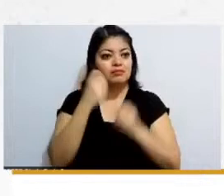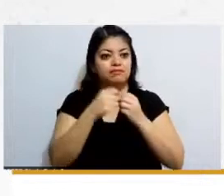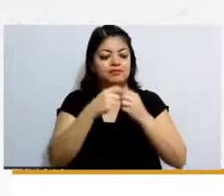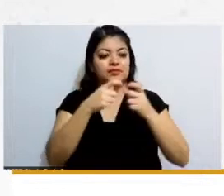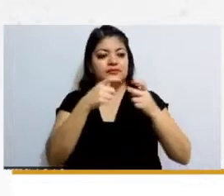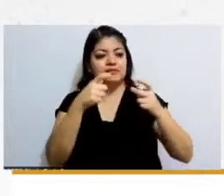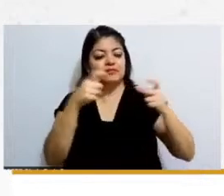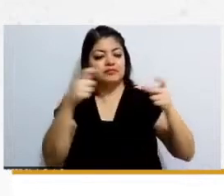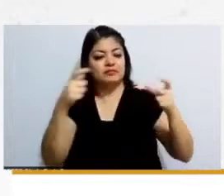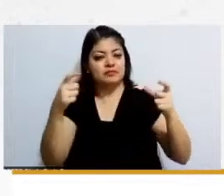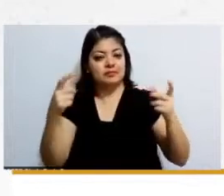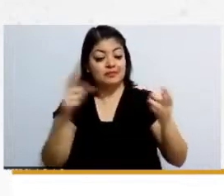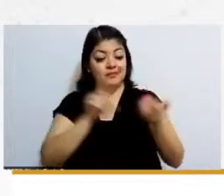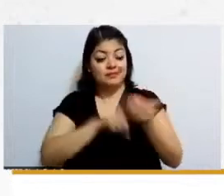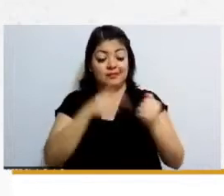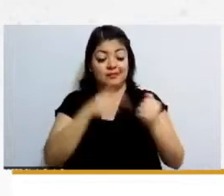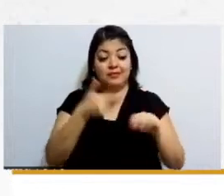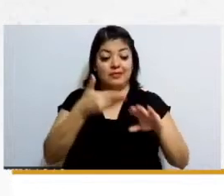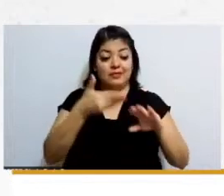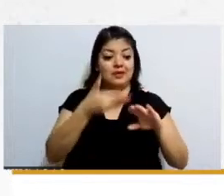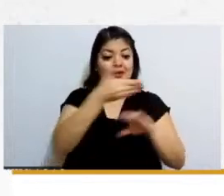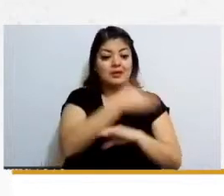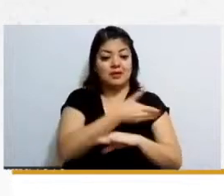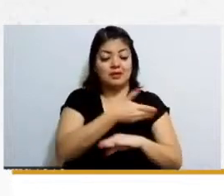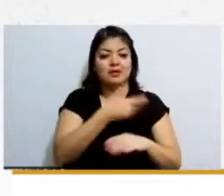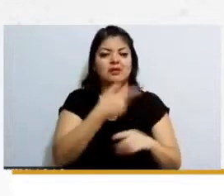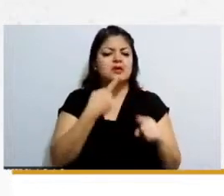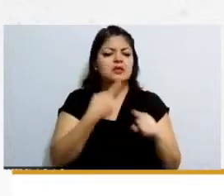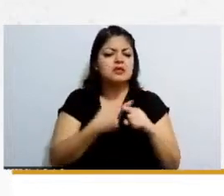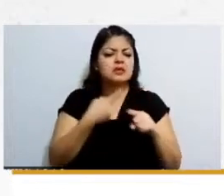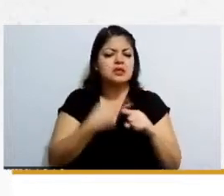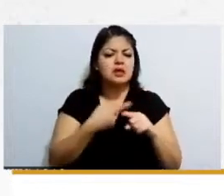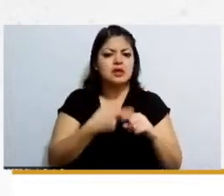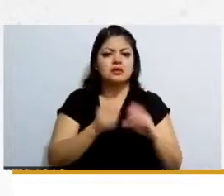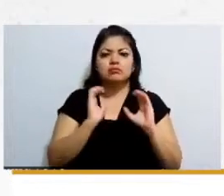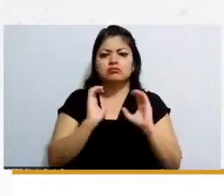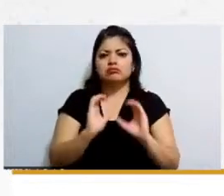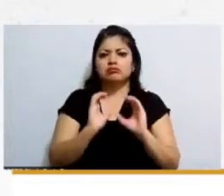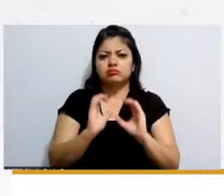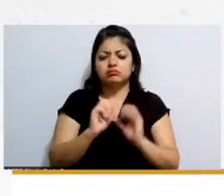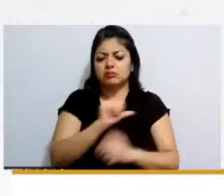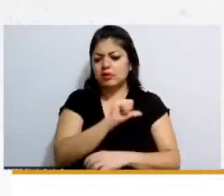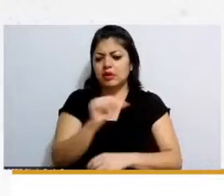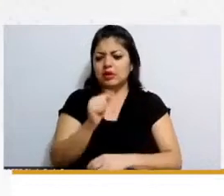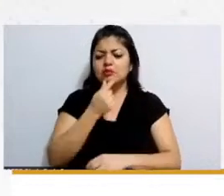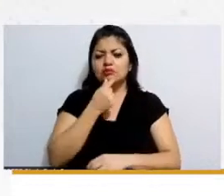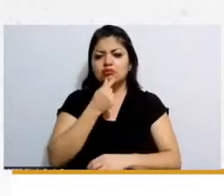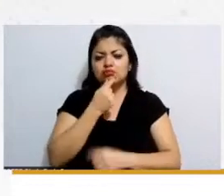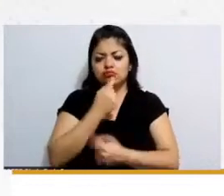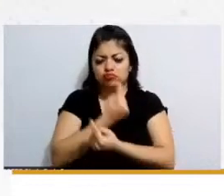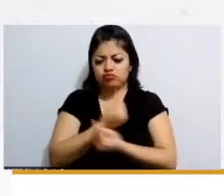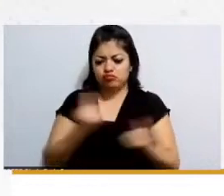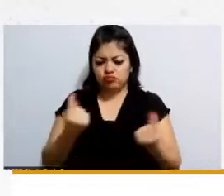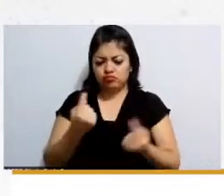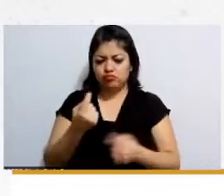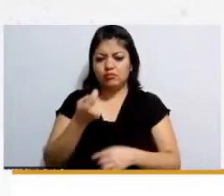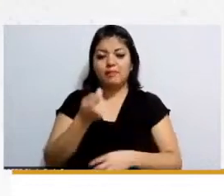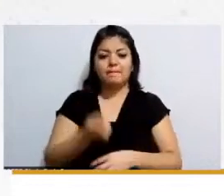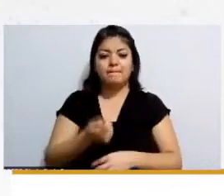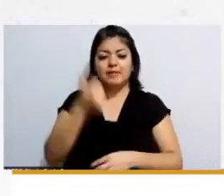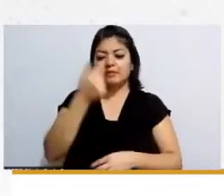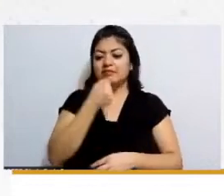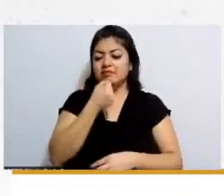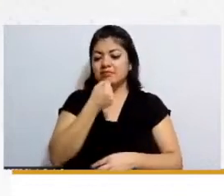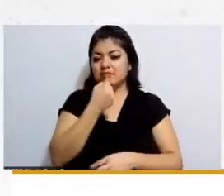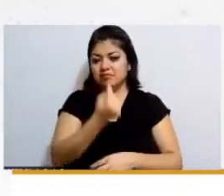que quien va a estar cuidando a los niños en la primera infancia que es hasta los